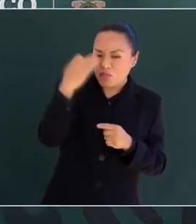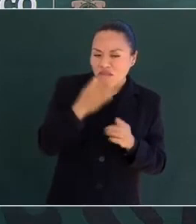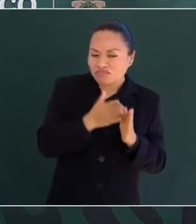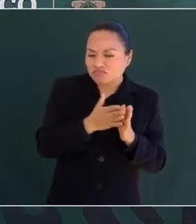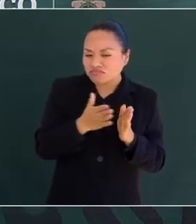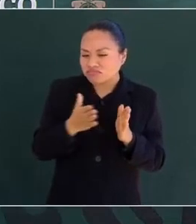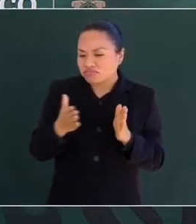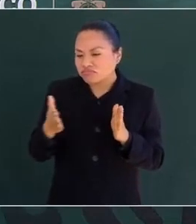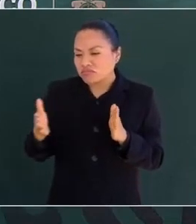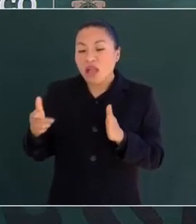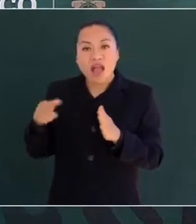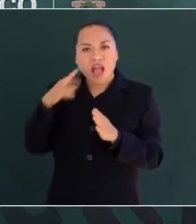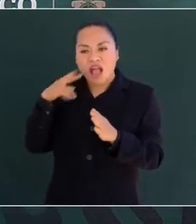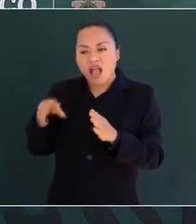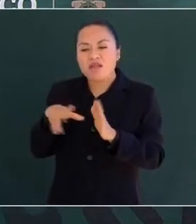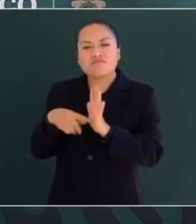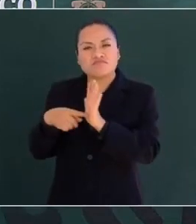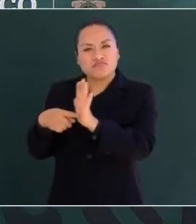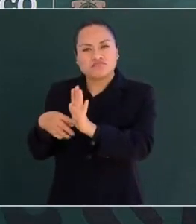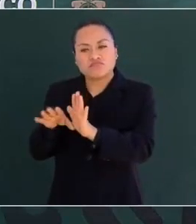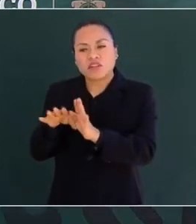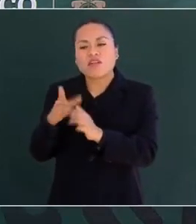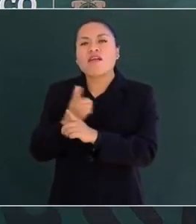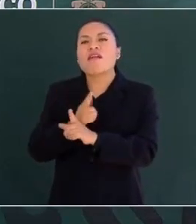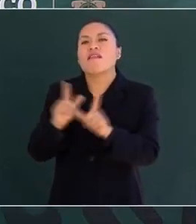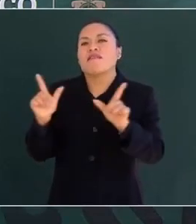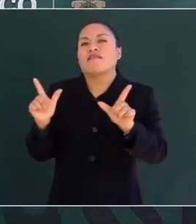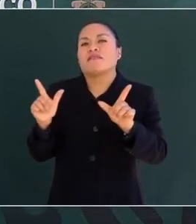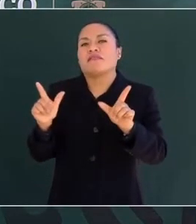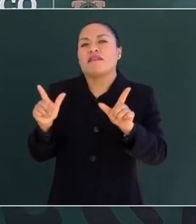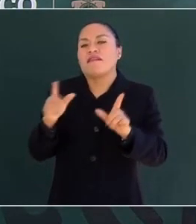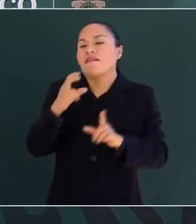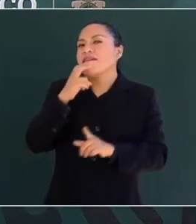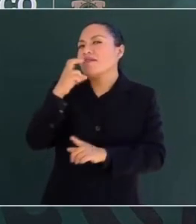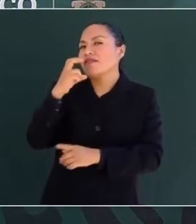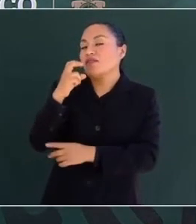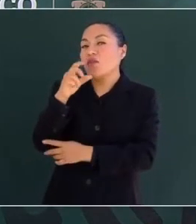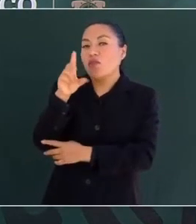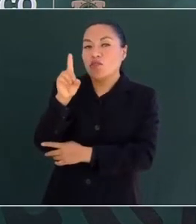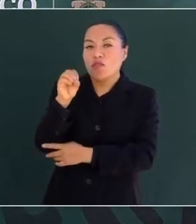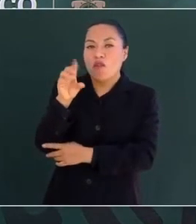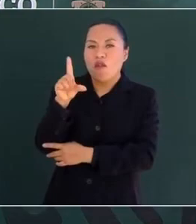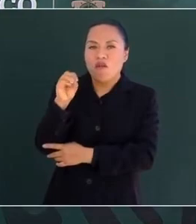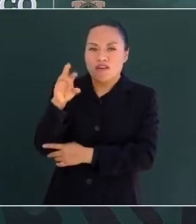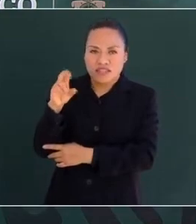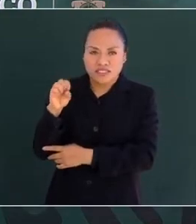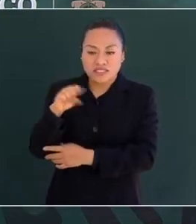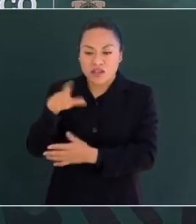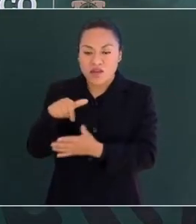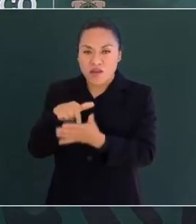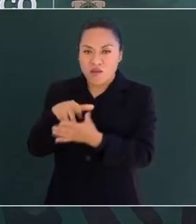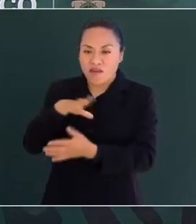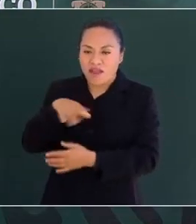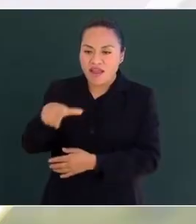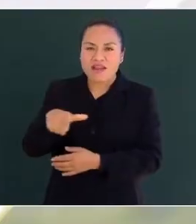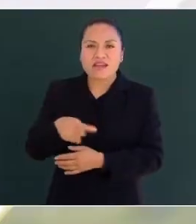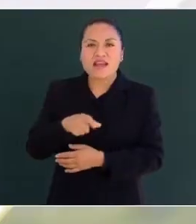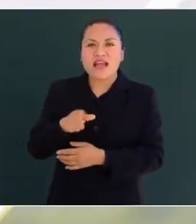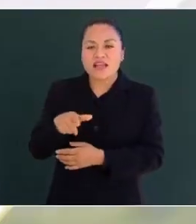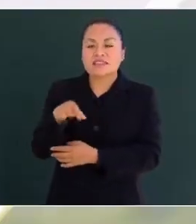lucha libertaria, desde el grito de Dolores, siguiendo por los sentimientos de la nación en Chilpancingo